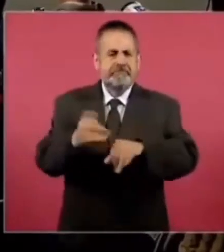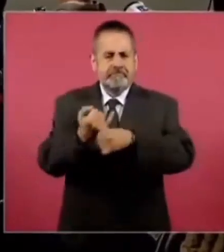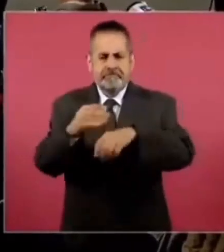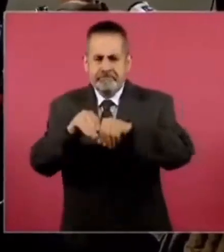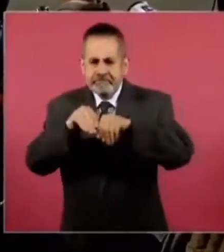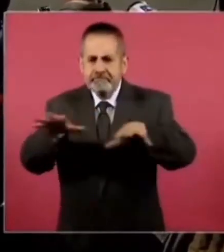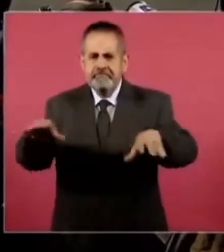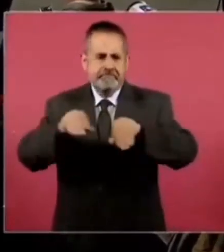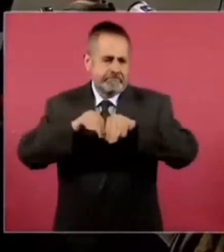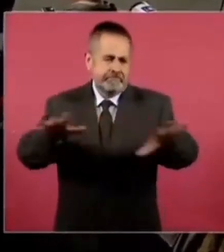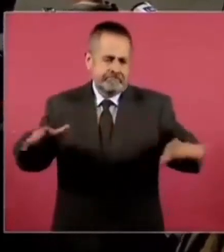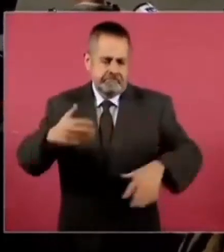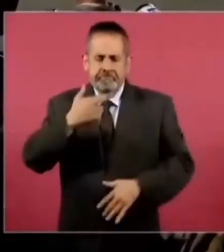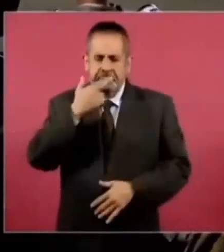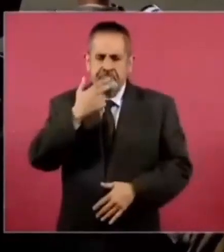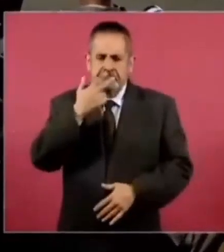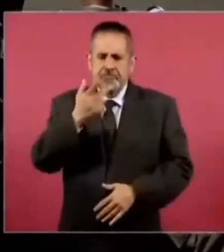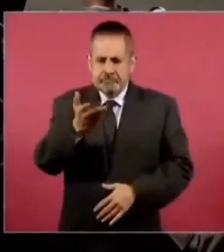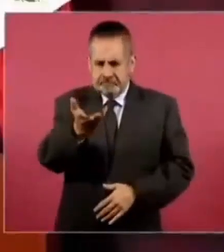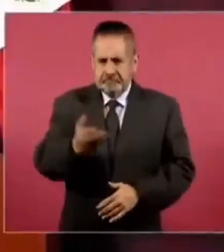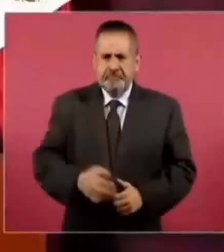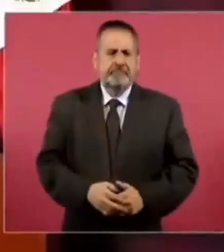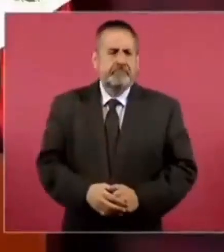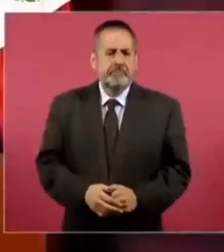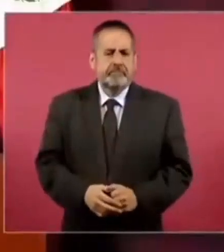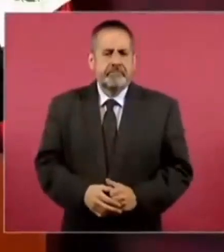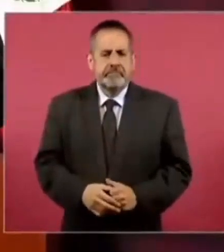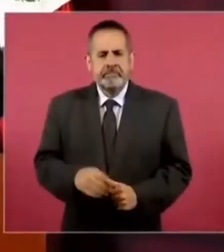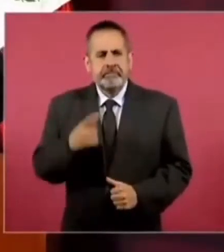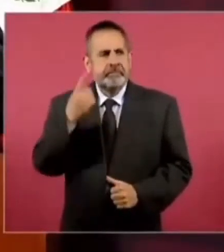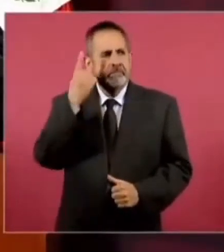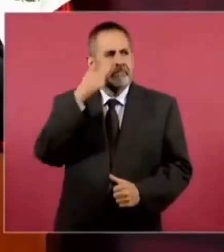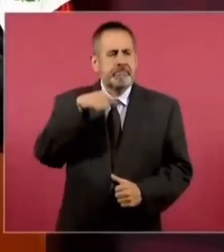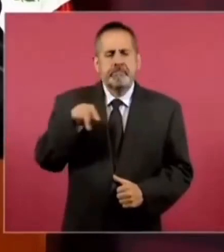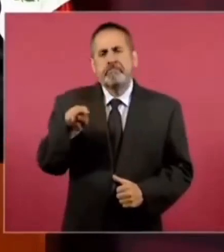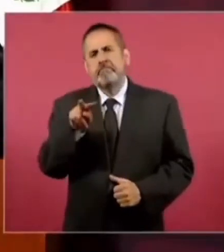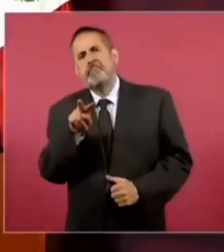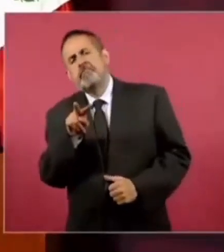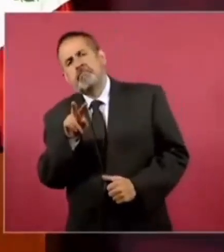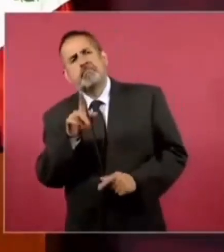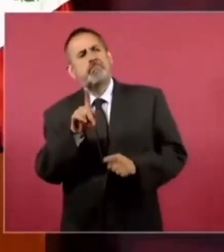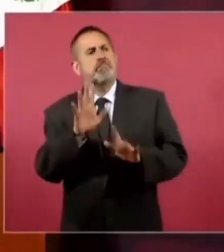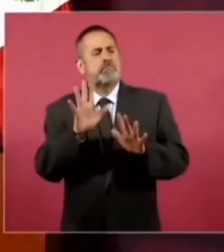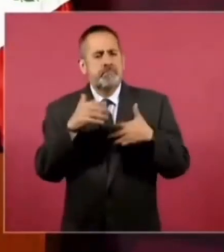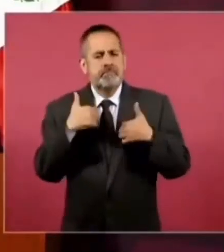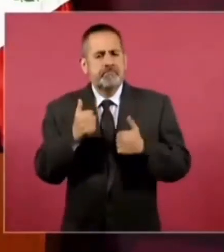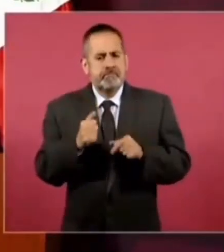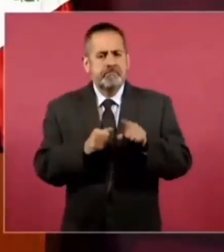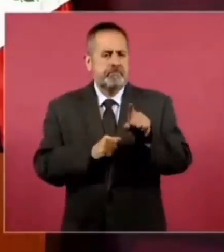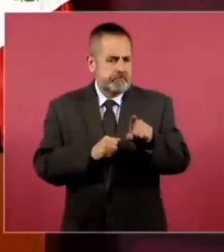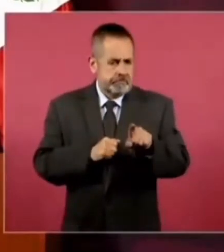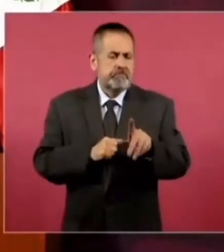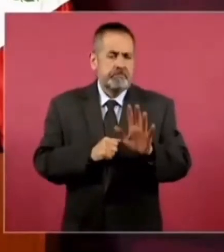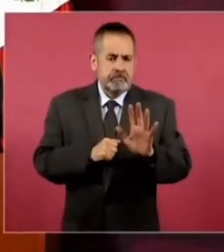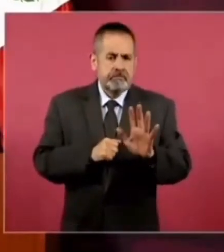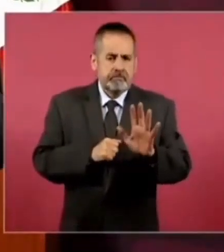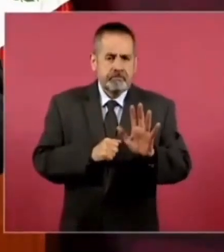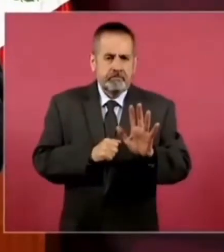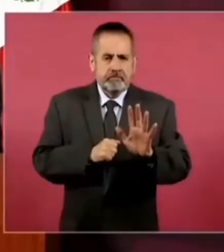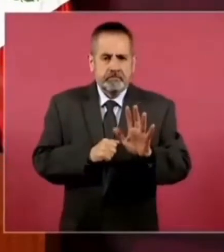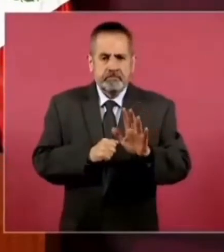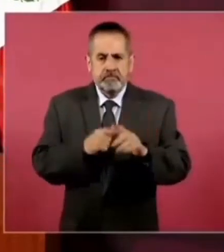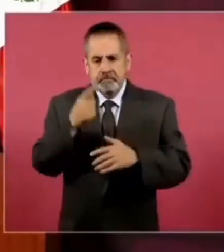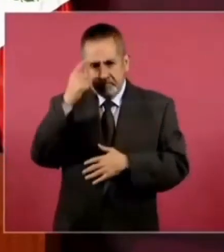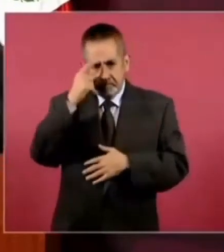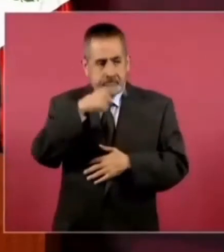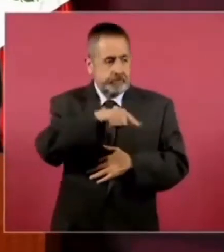para que no tenga espacio